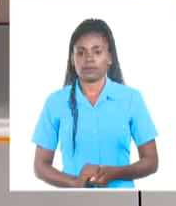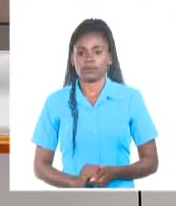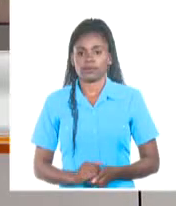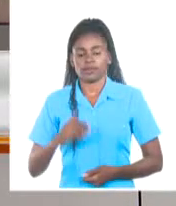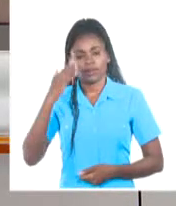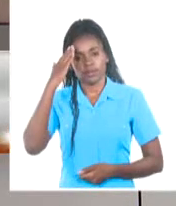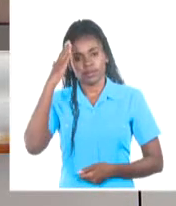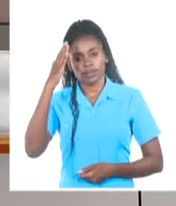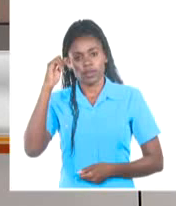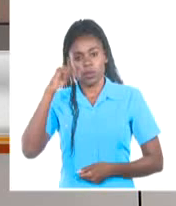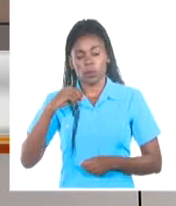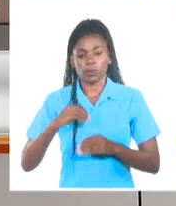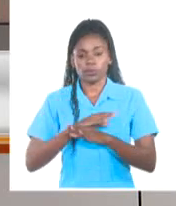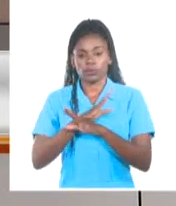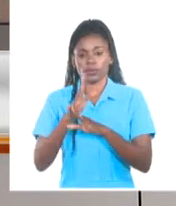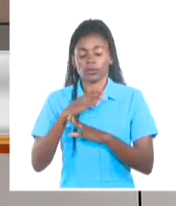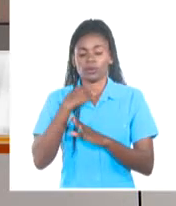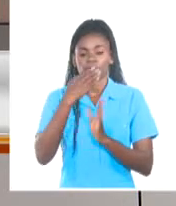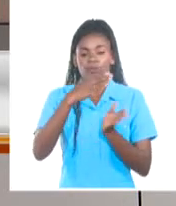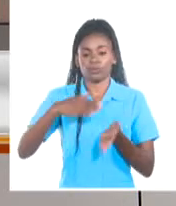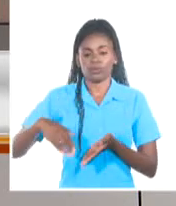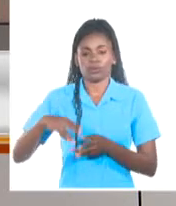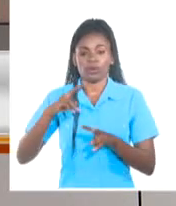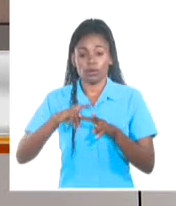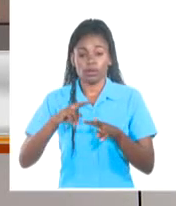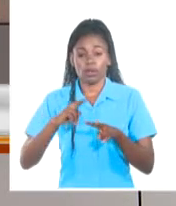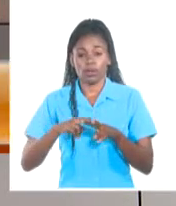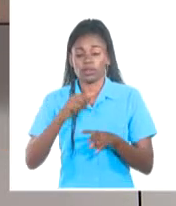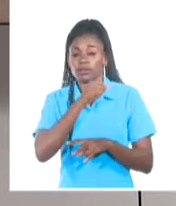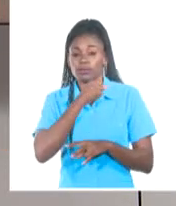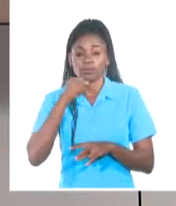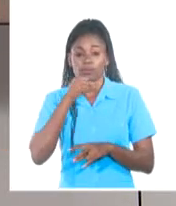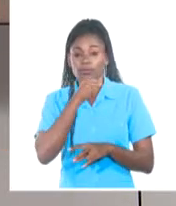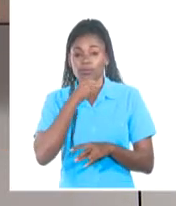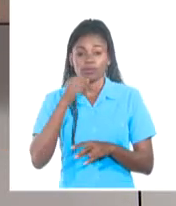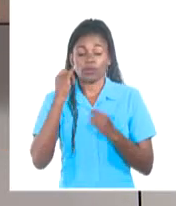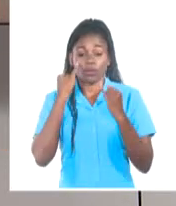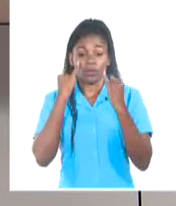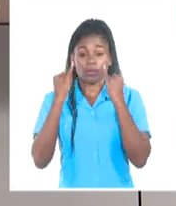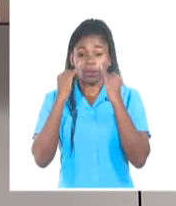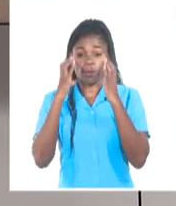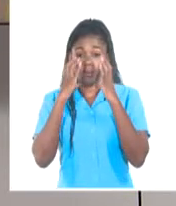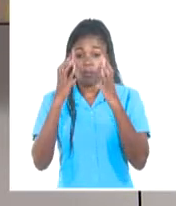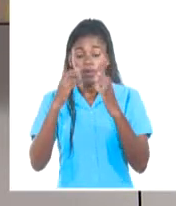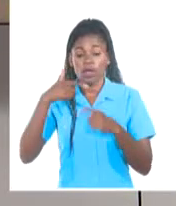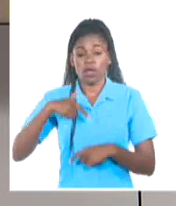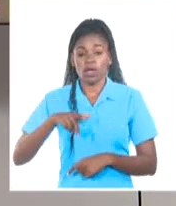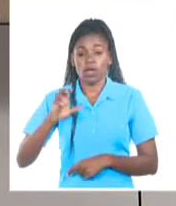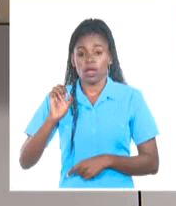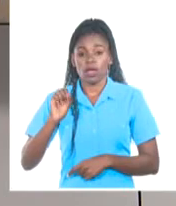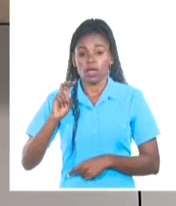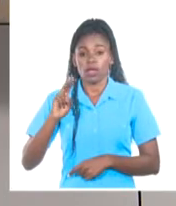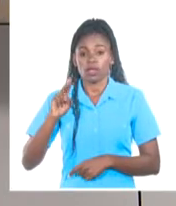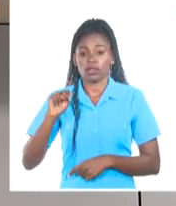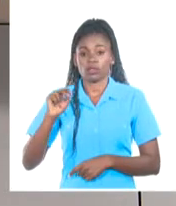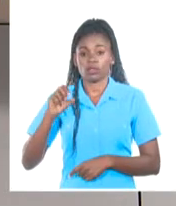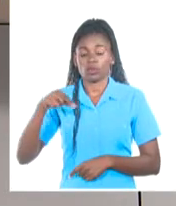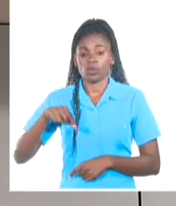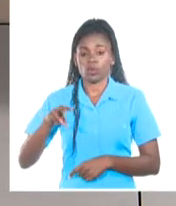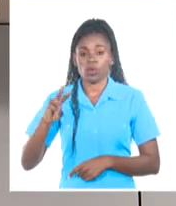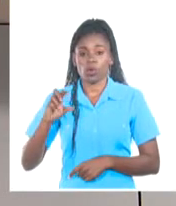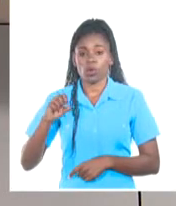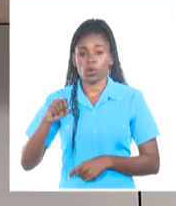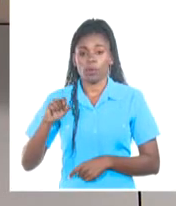Saludos. En la mañana de hoy falleció en La Habana el destacado musicólogo, investigador y profesor cubano Jesús Gómez Cairo a la edad de